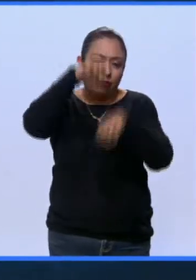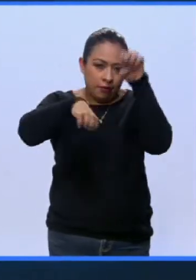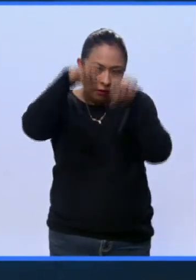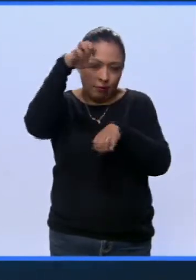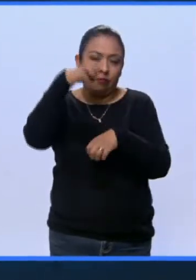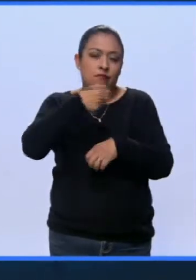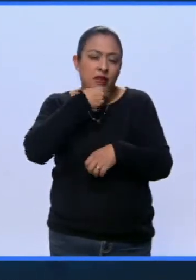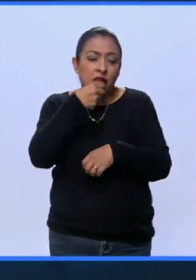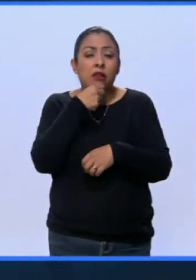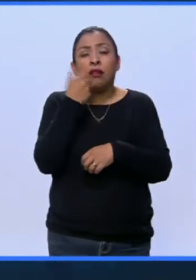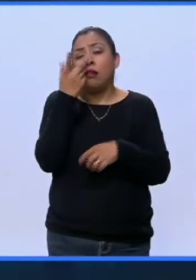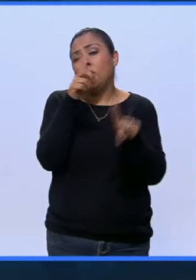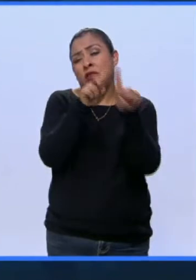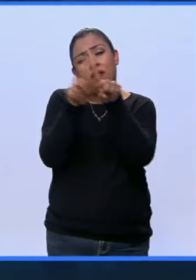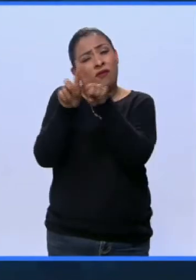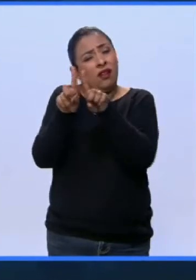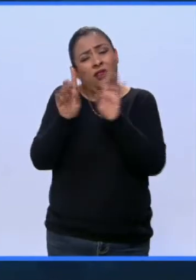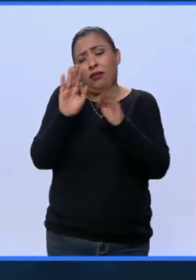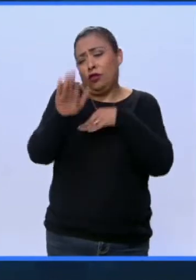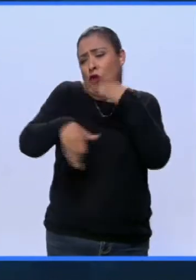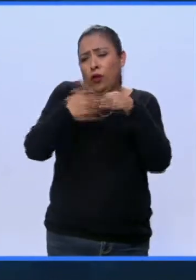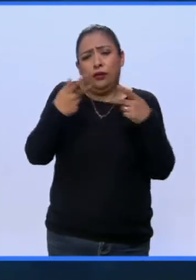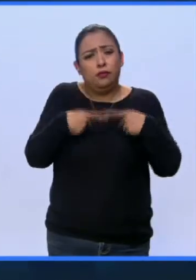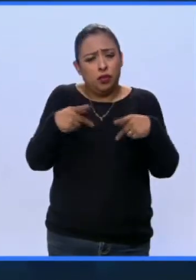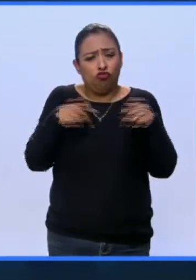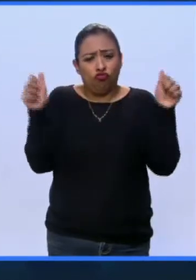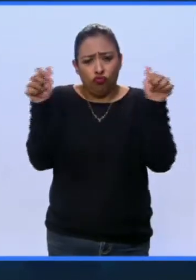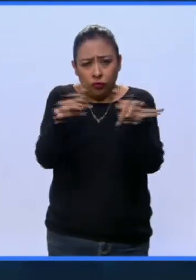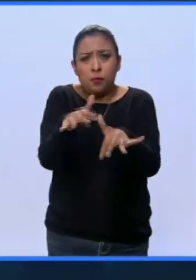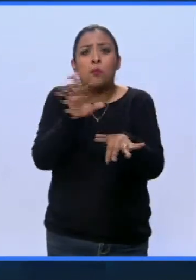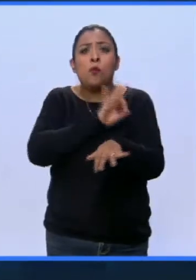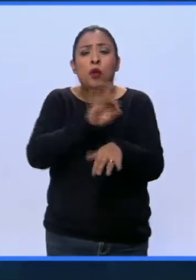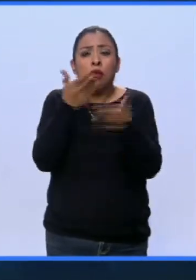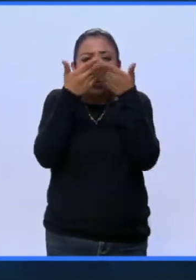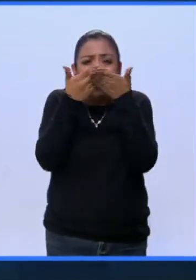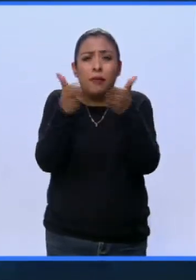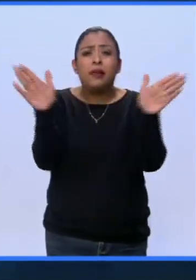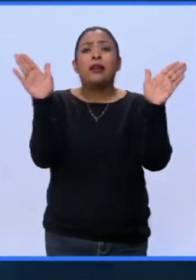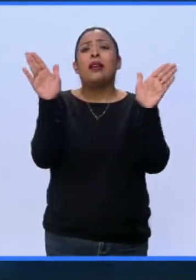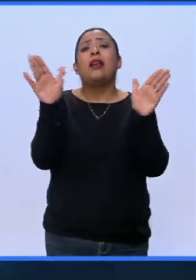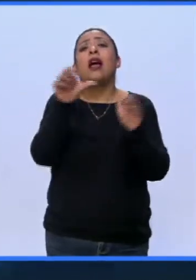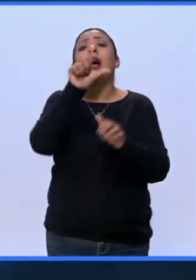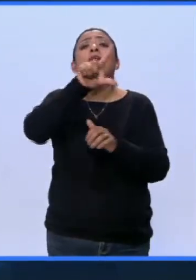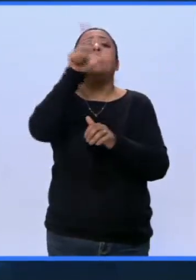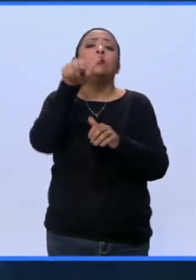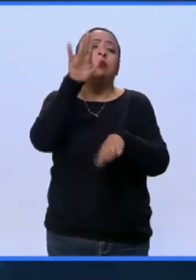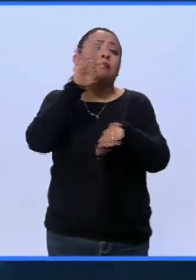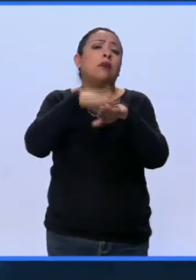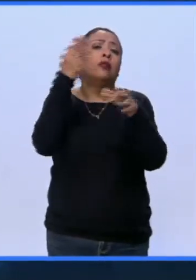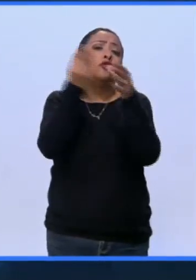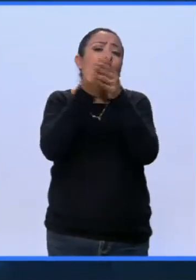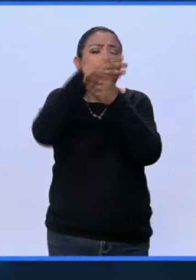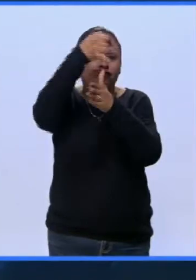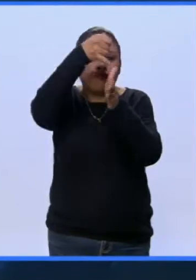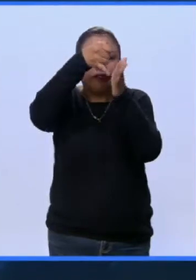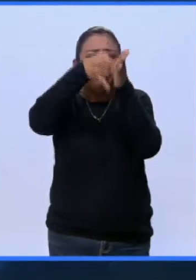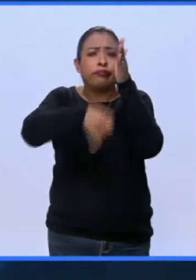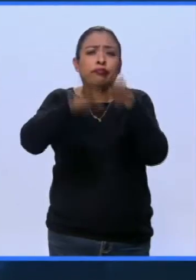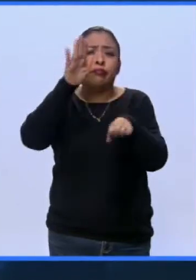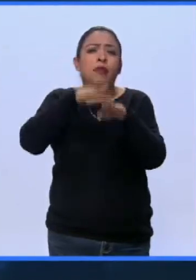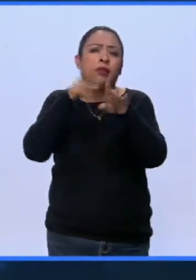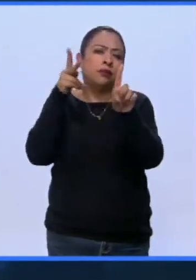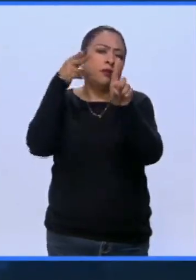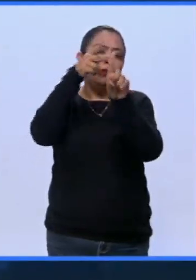que venga la más diversidad de gente y poder abrir este espacio a más cursos después y que se vaya profundizando todavía más sobre el